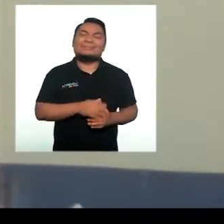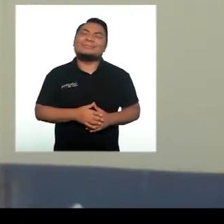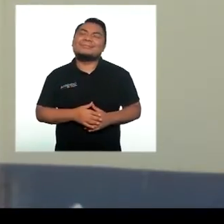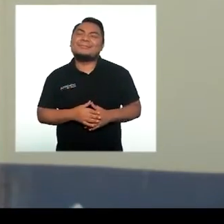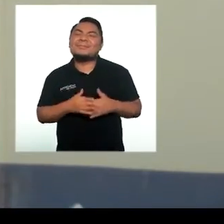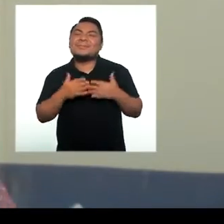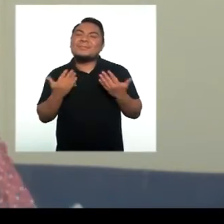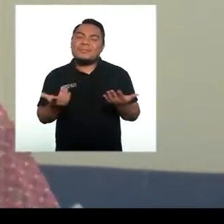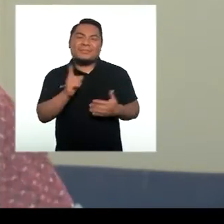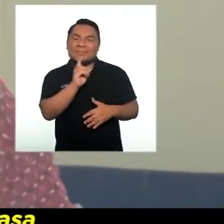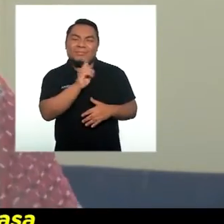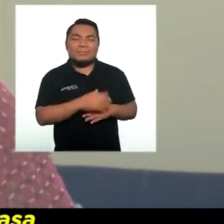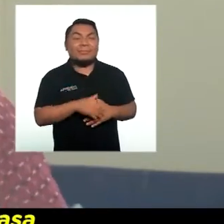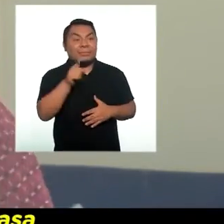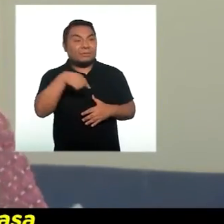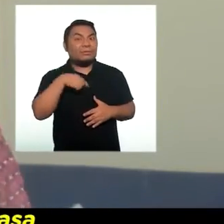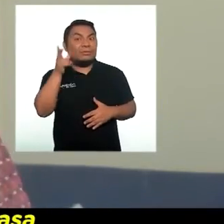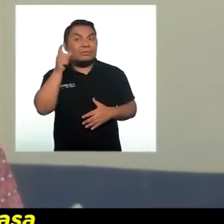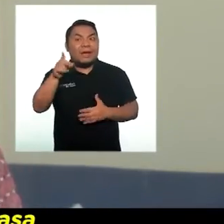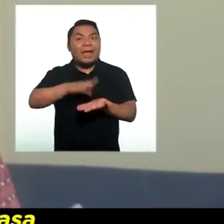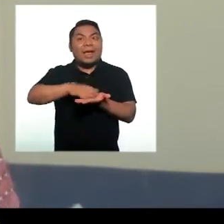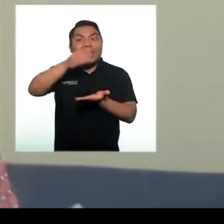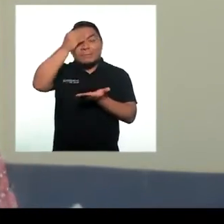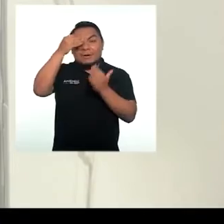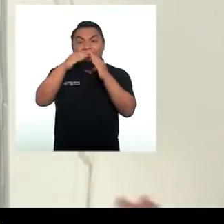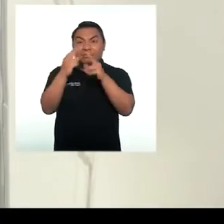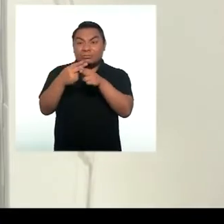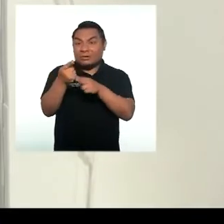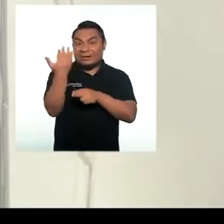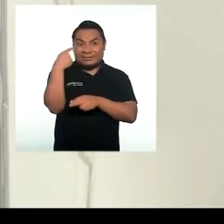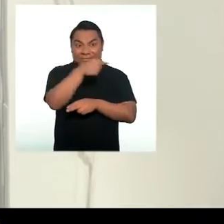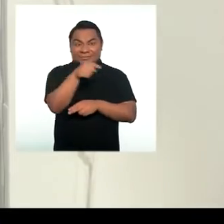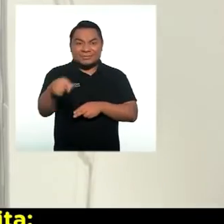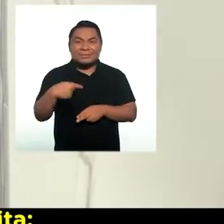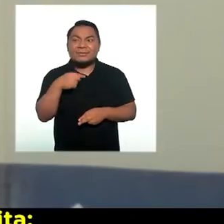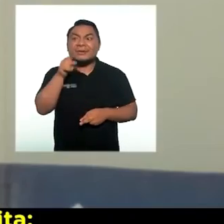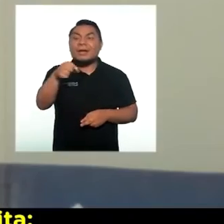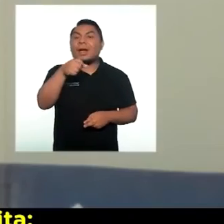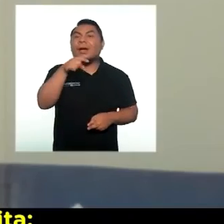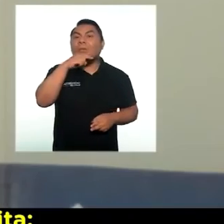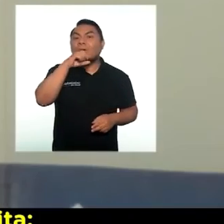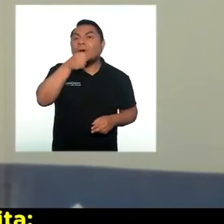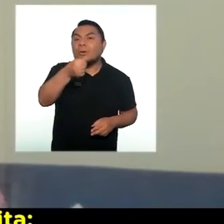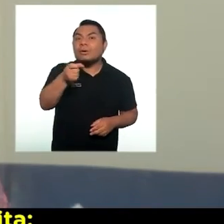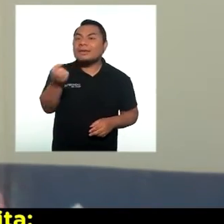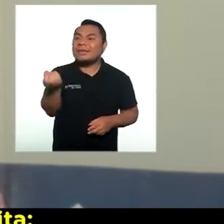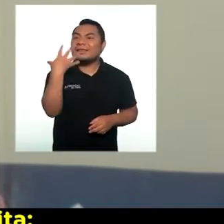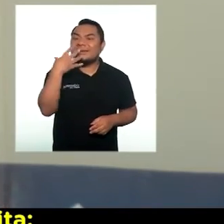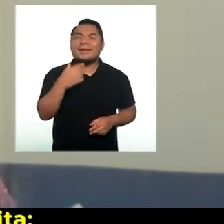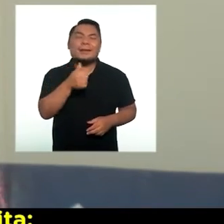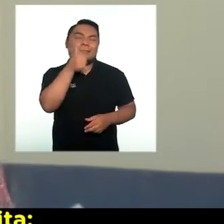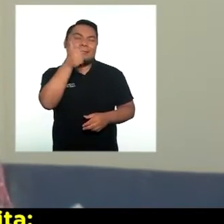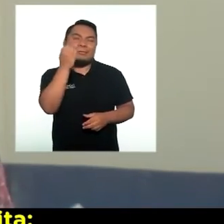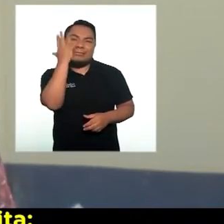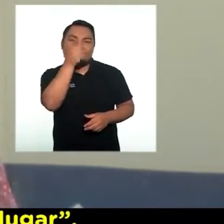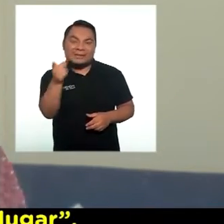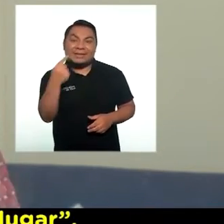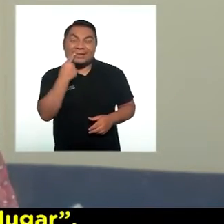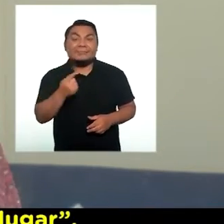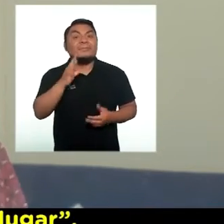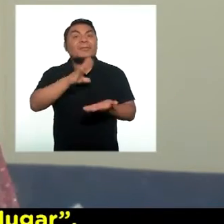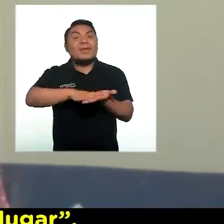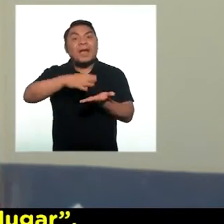Ay Pedrito, ¿sabes? Justo estaba escuchando Aprendo en Casa hace un ratito antes de que vinieras y la conductora dijo una frase bien bonita.